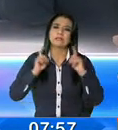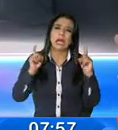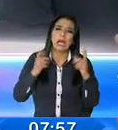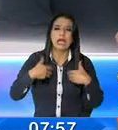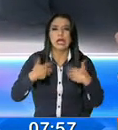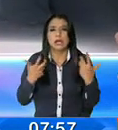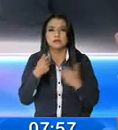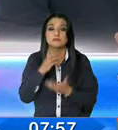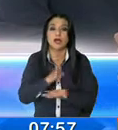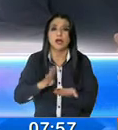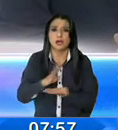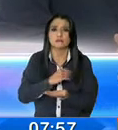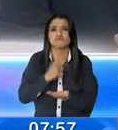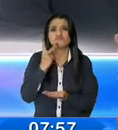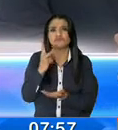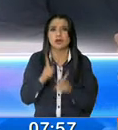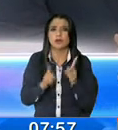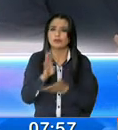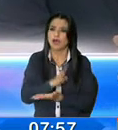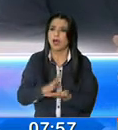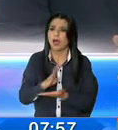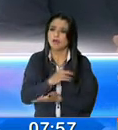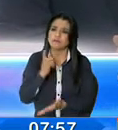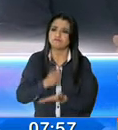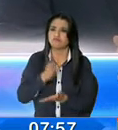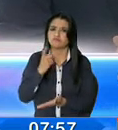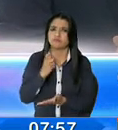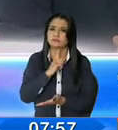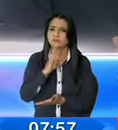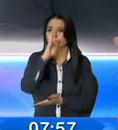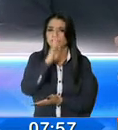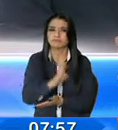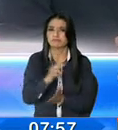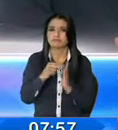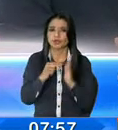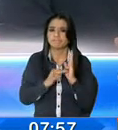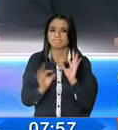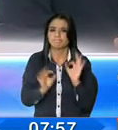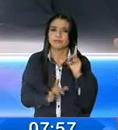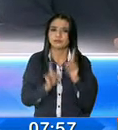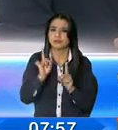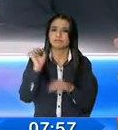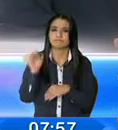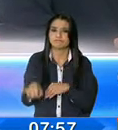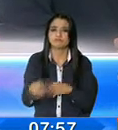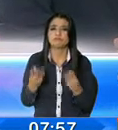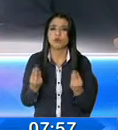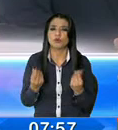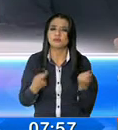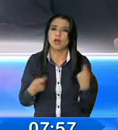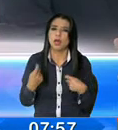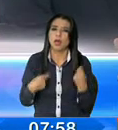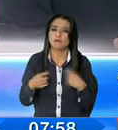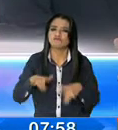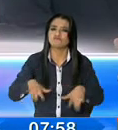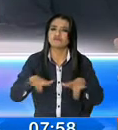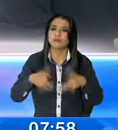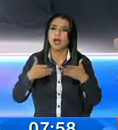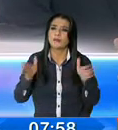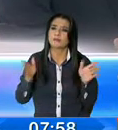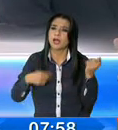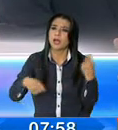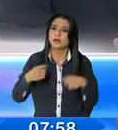visto, del accionar de ustedes en algunos, de que no se respeta la normativa. Hay mucho vendedor ambulante, hay mucho comercio abierto.